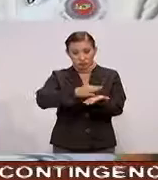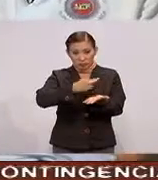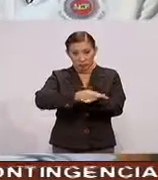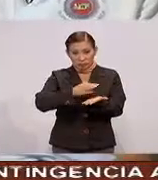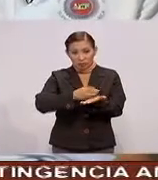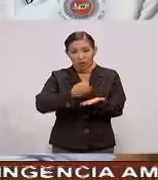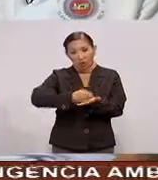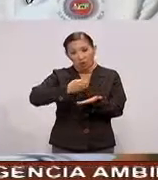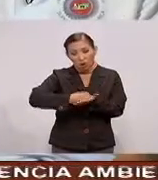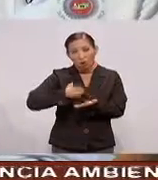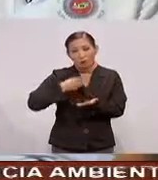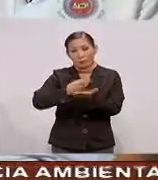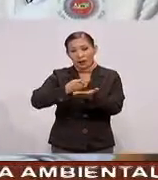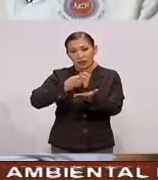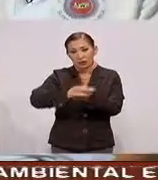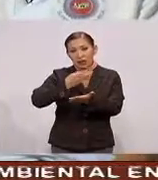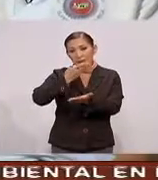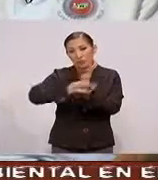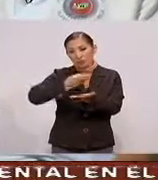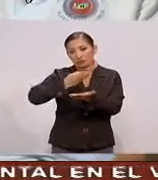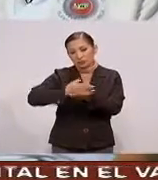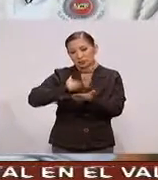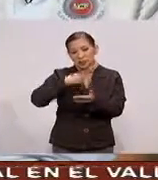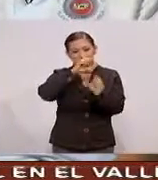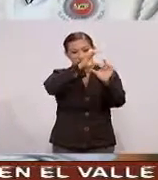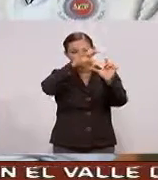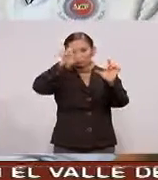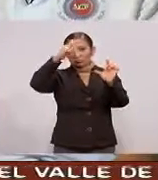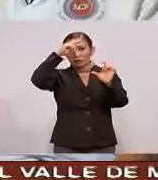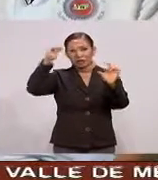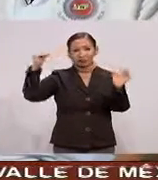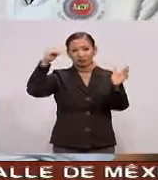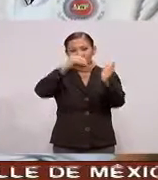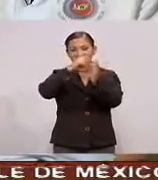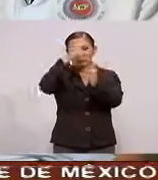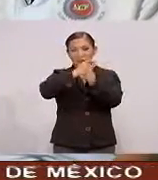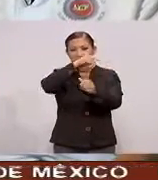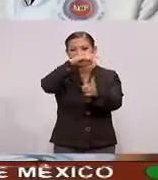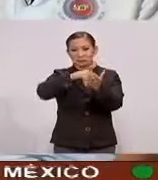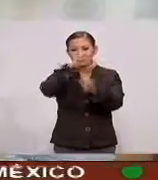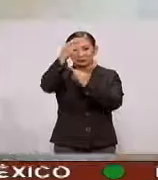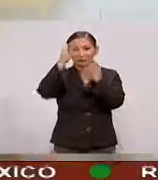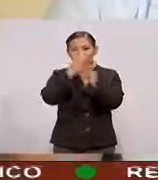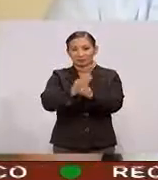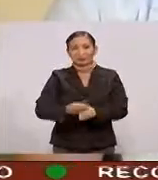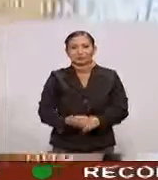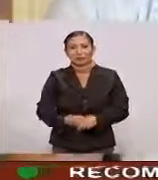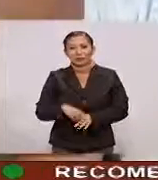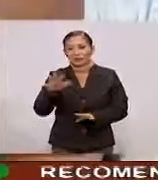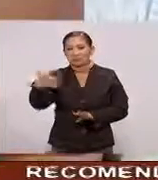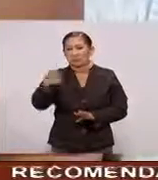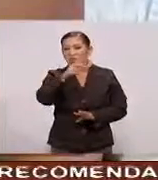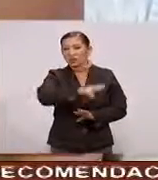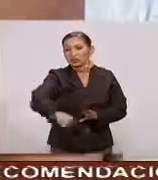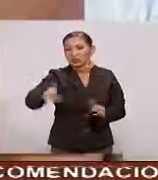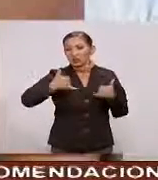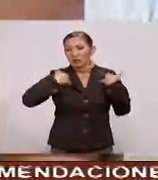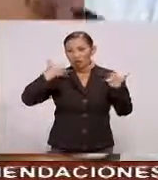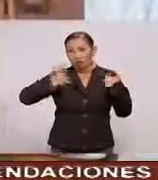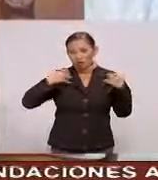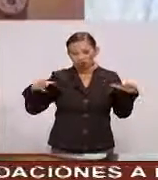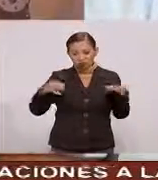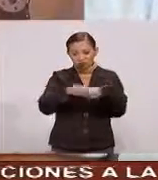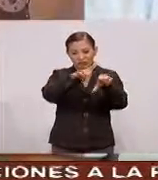Plata Y bronce Colocaron en el medallero A México En primer lugar Mundial Alrededor de 200 jóvenes